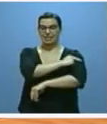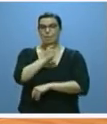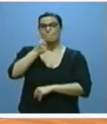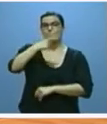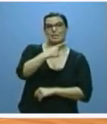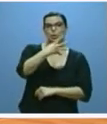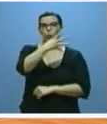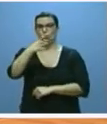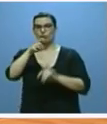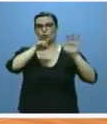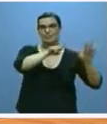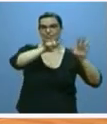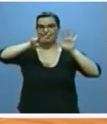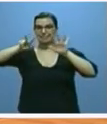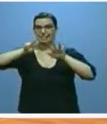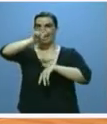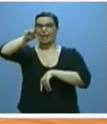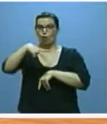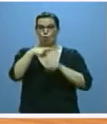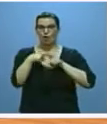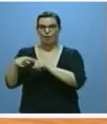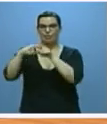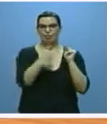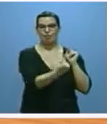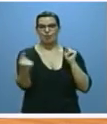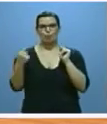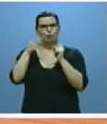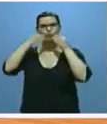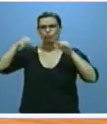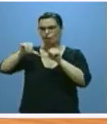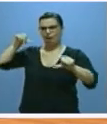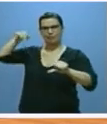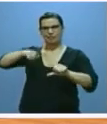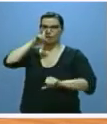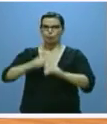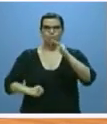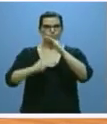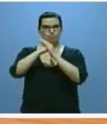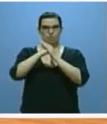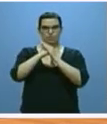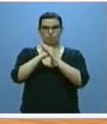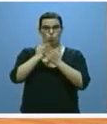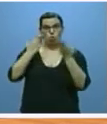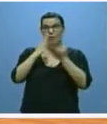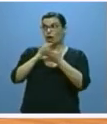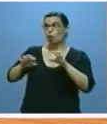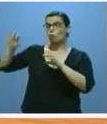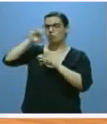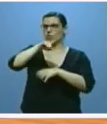.467 euros por habitante máximo histórico y una de las cifras más altas de todas las comunidades.